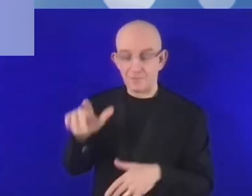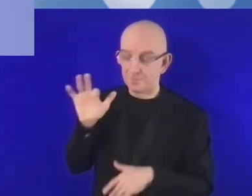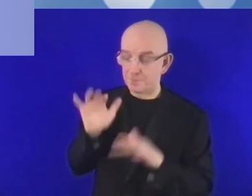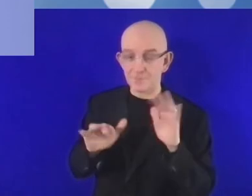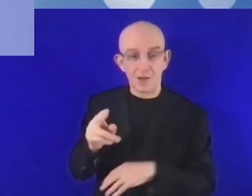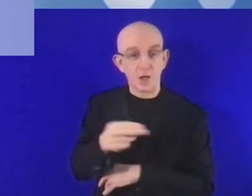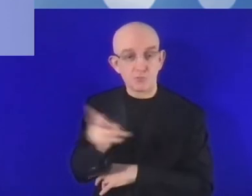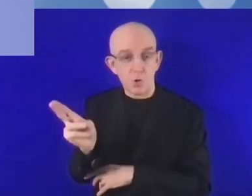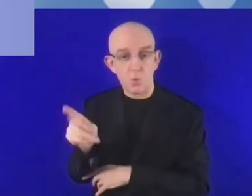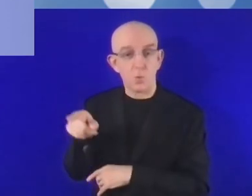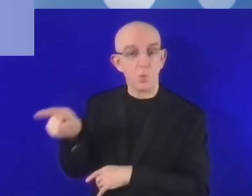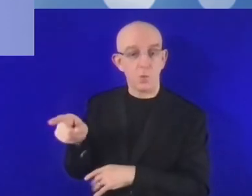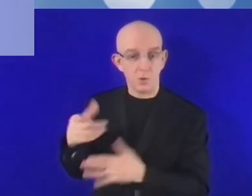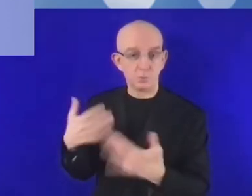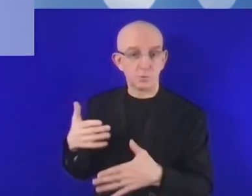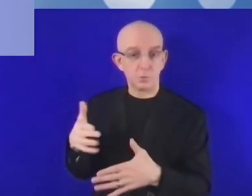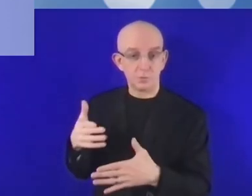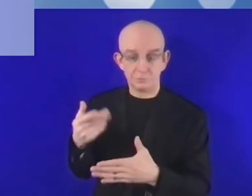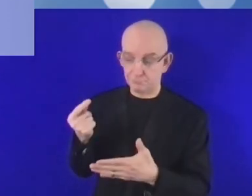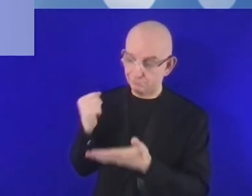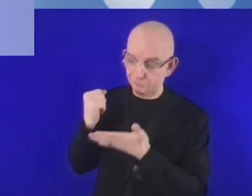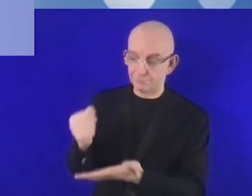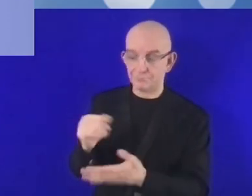para financiar las pymes.